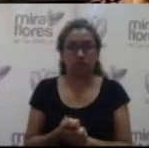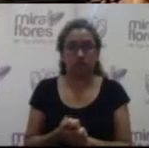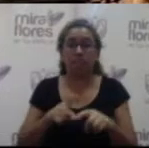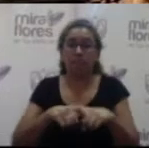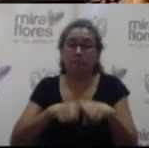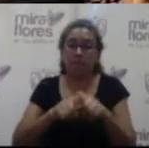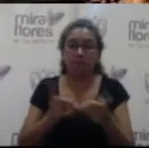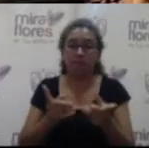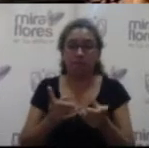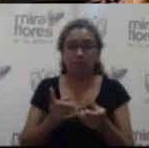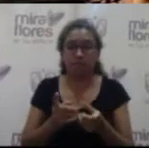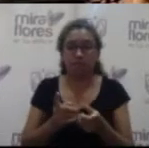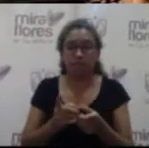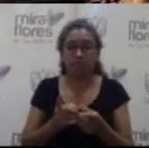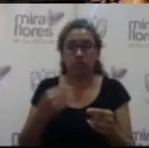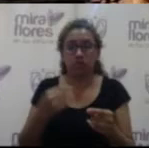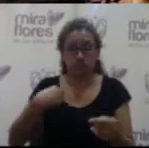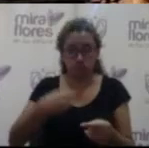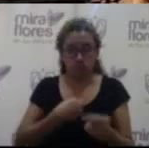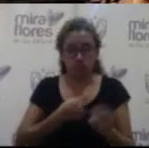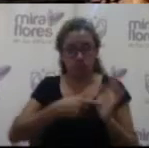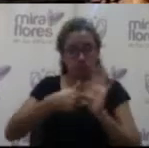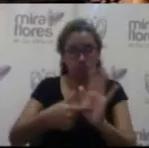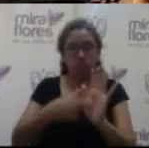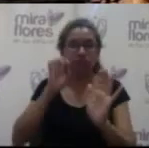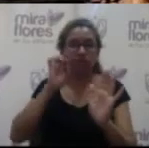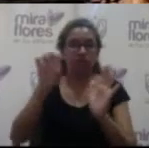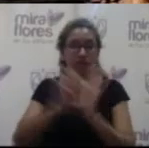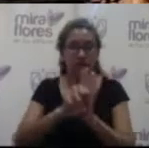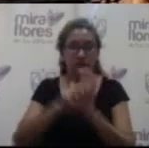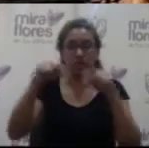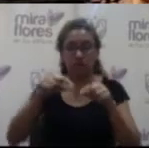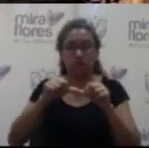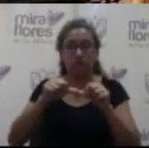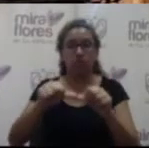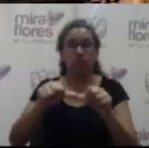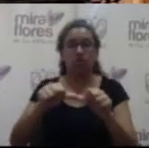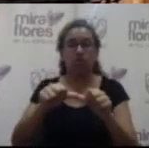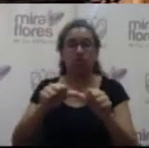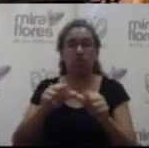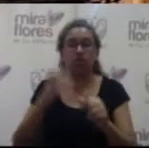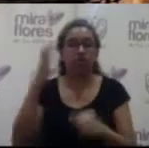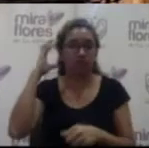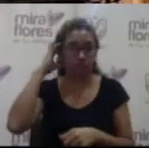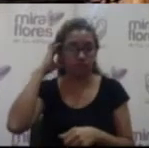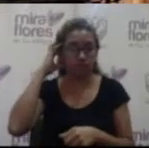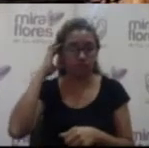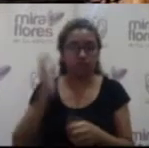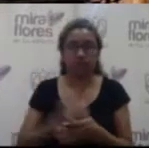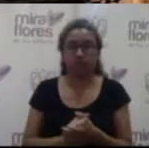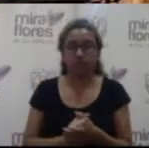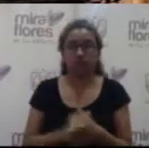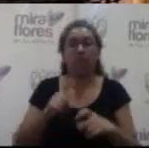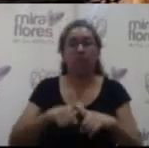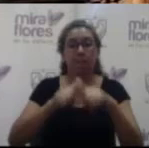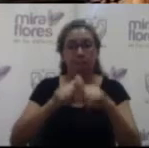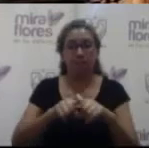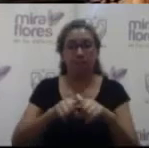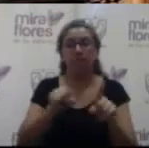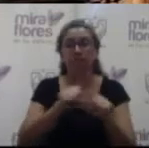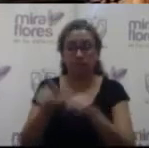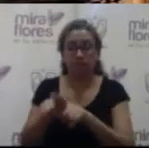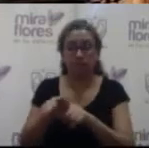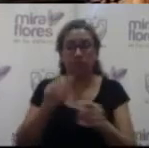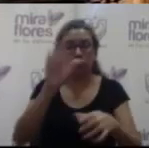seamos el ejemplo a seguir aquí en Miraflores. Y estoy seguro que eso le va a generar a